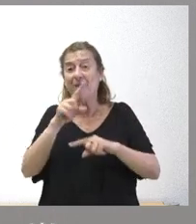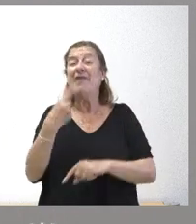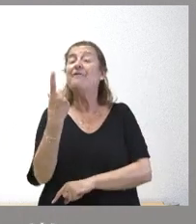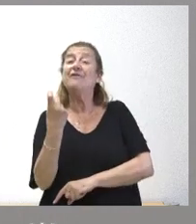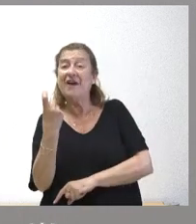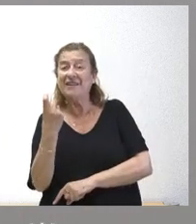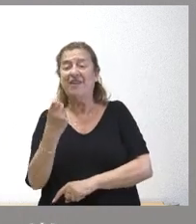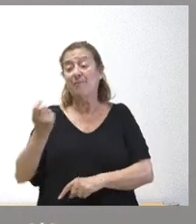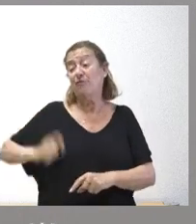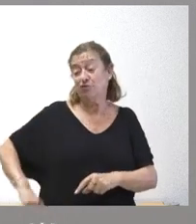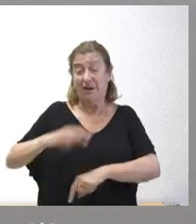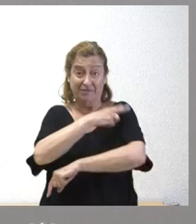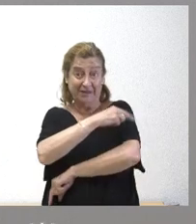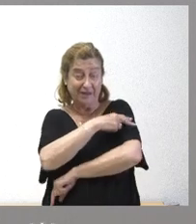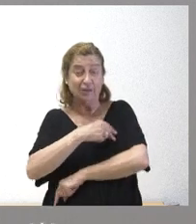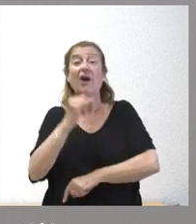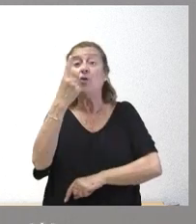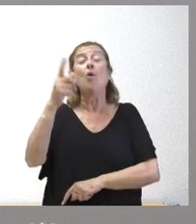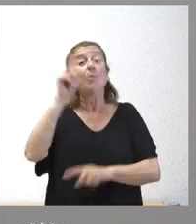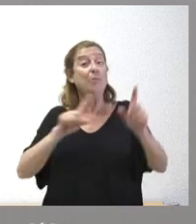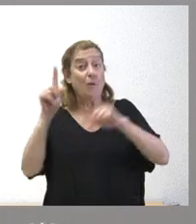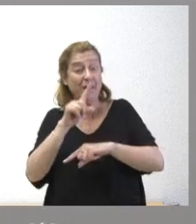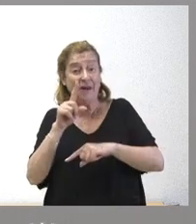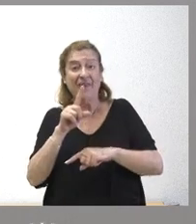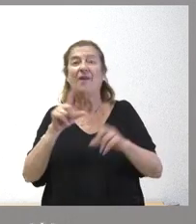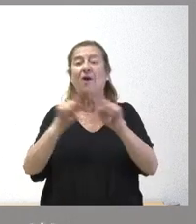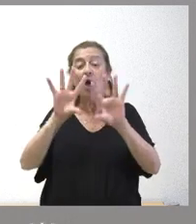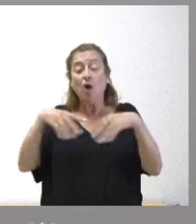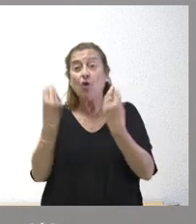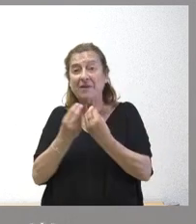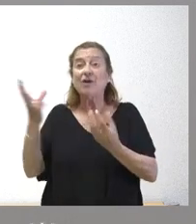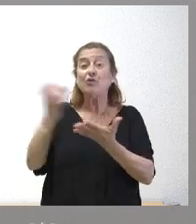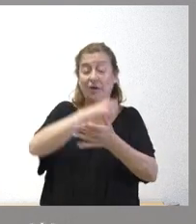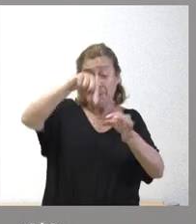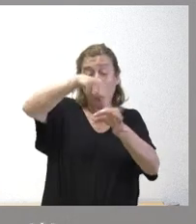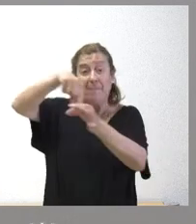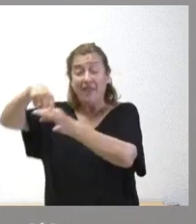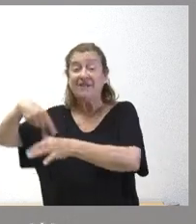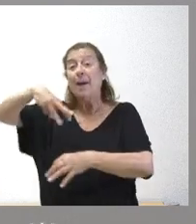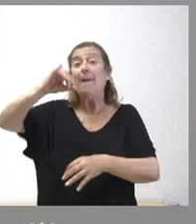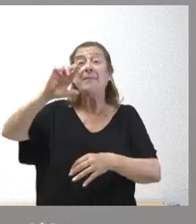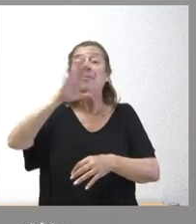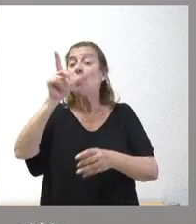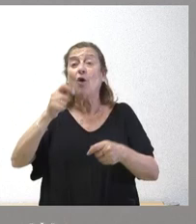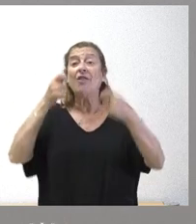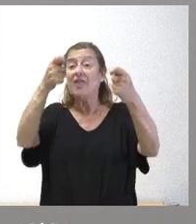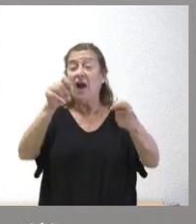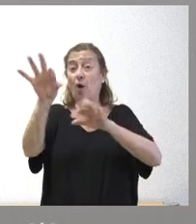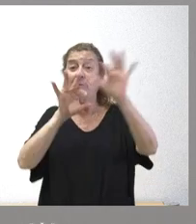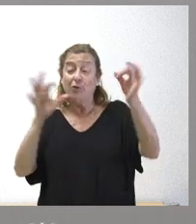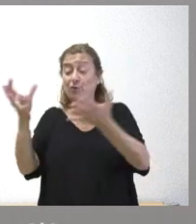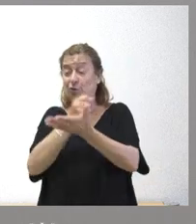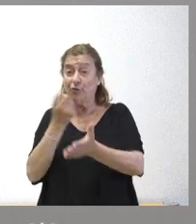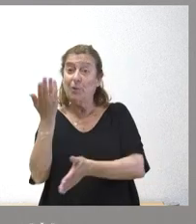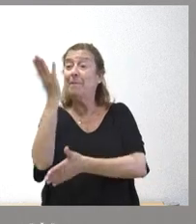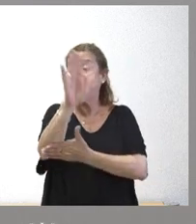de profesionales sanitarios existe un problema de completar todas las plazas MIR porque no se da opción a todos los que se presentan a